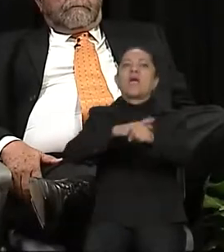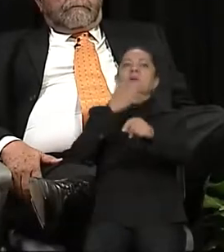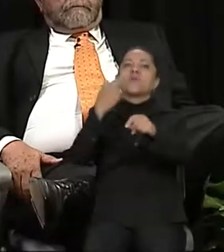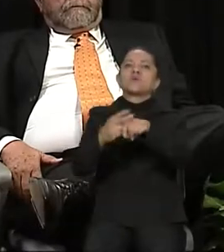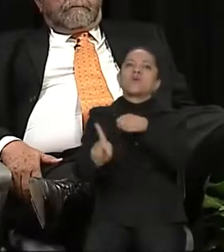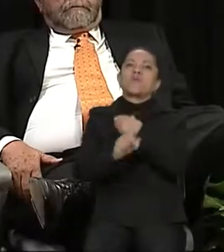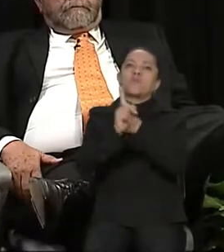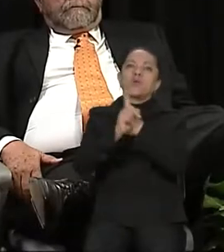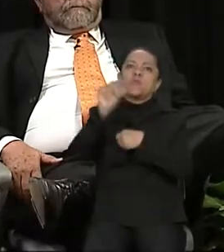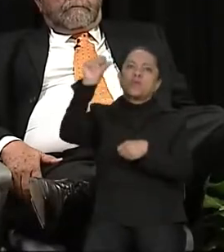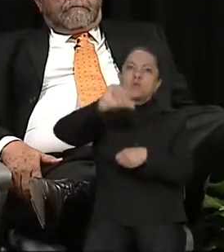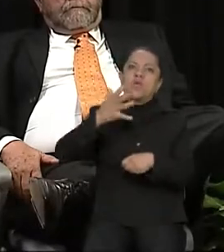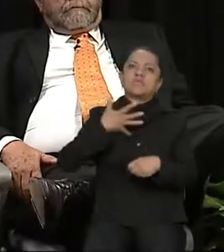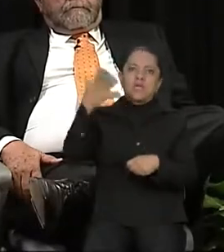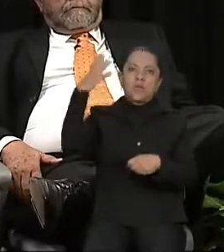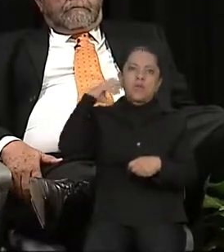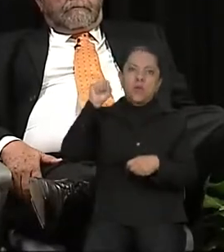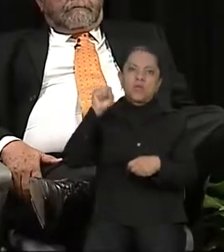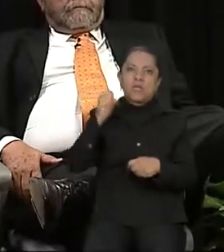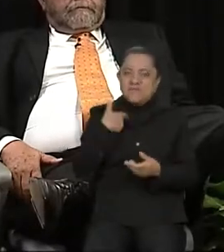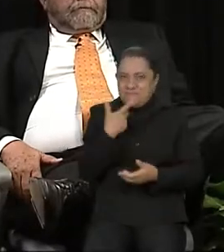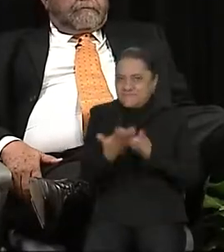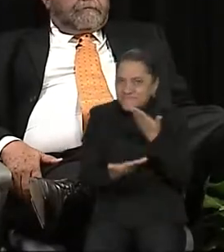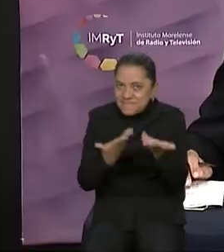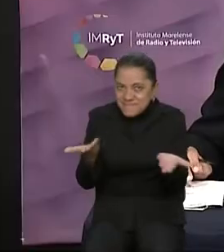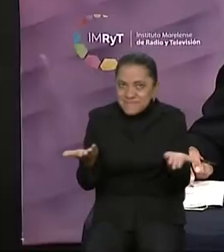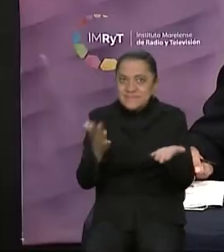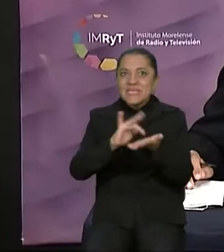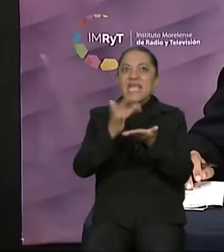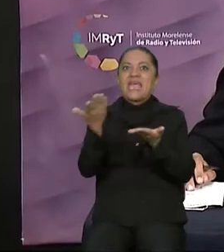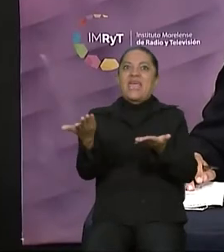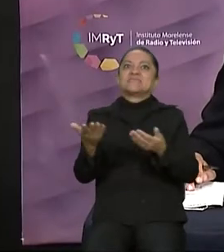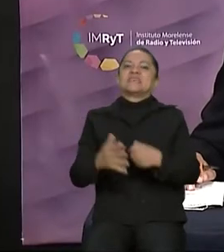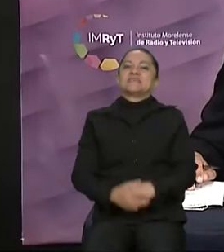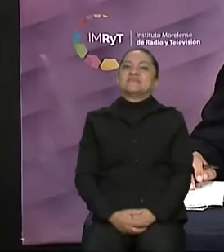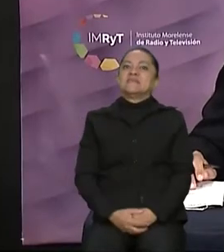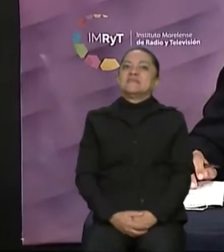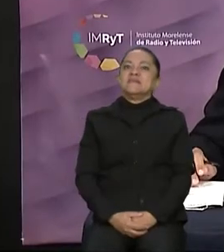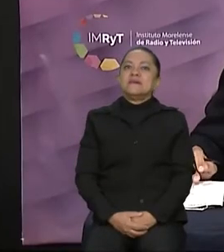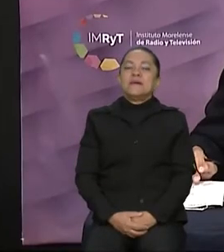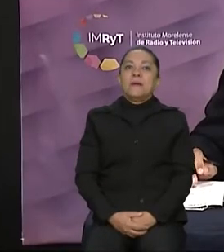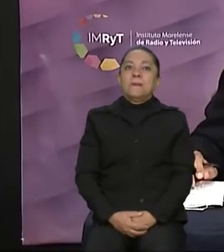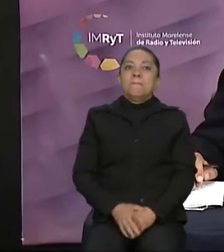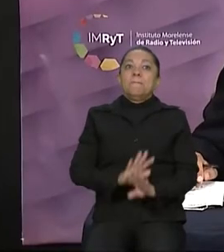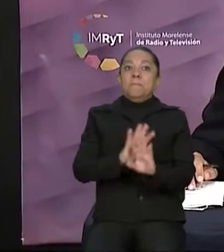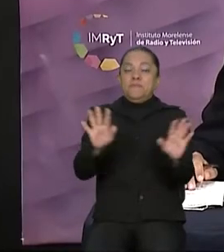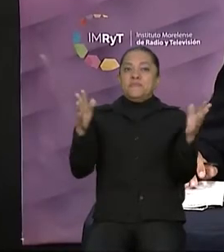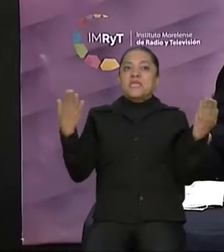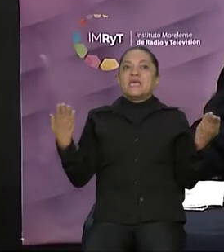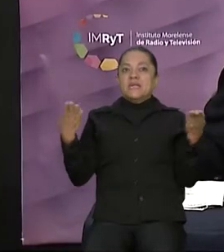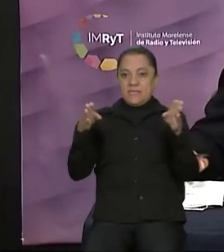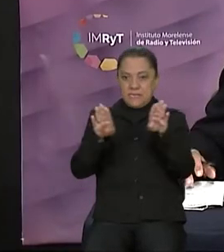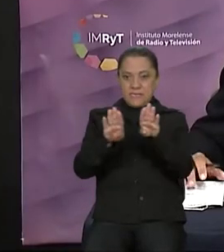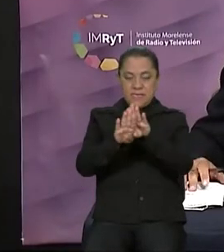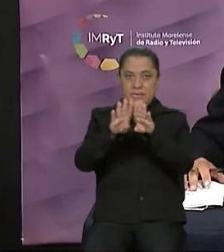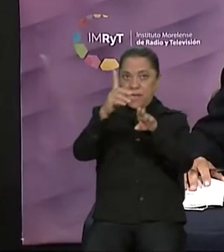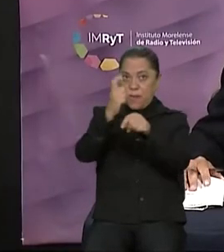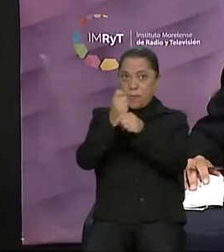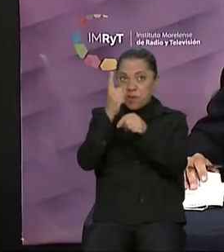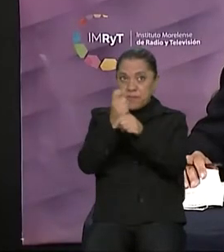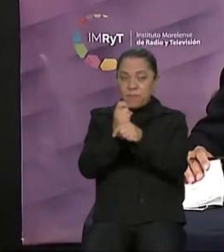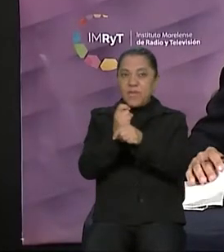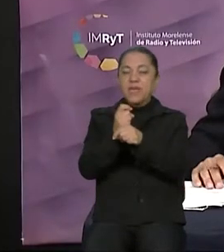tiene Morelos. Quedo a sus órdenes. Gracias. Gracias, candidata. Y para cerrar esta primera ronda, la ronda inicial o de